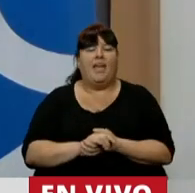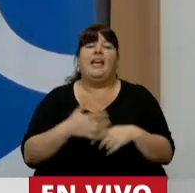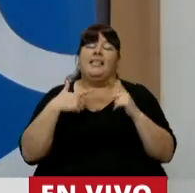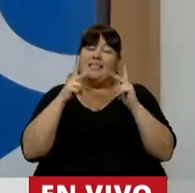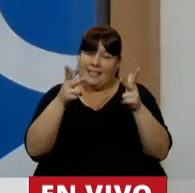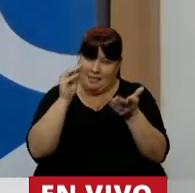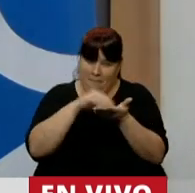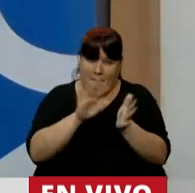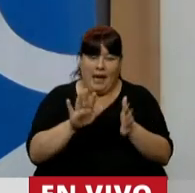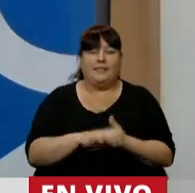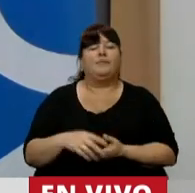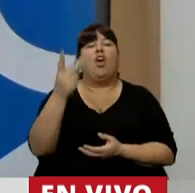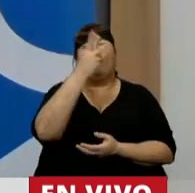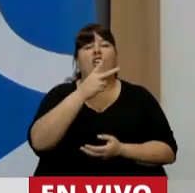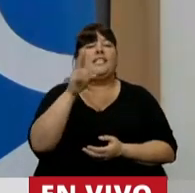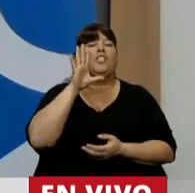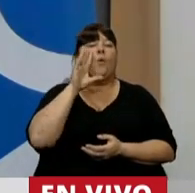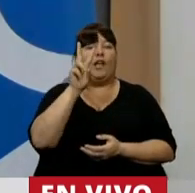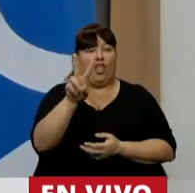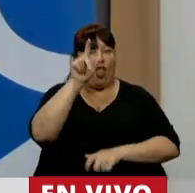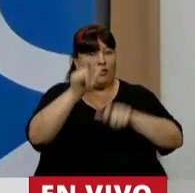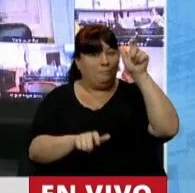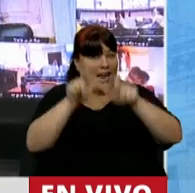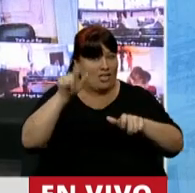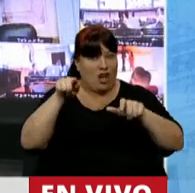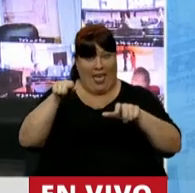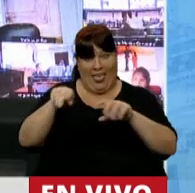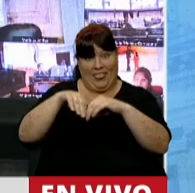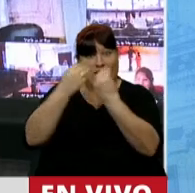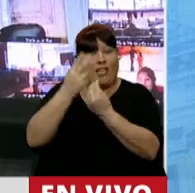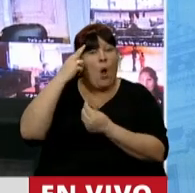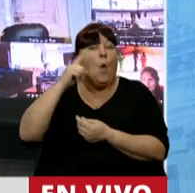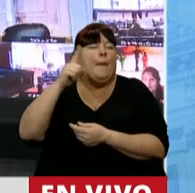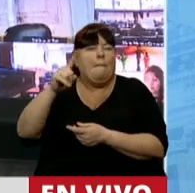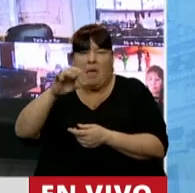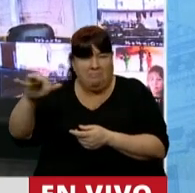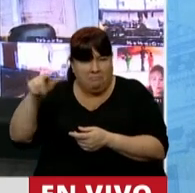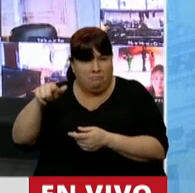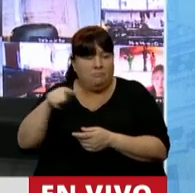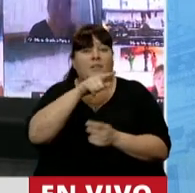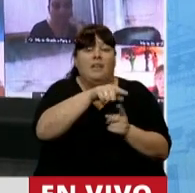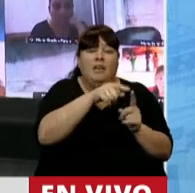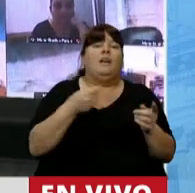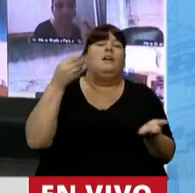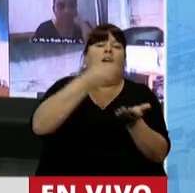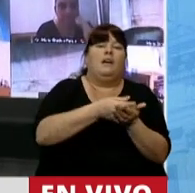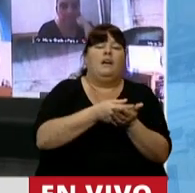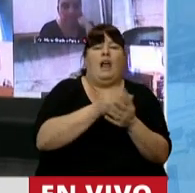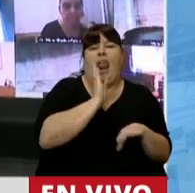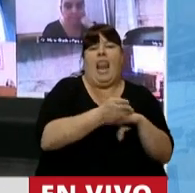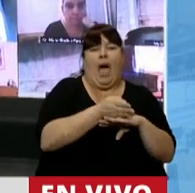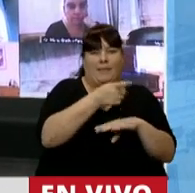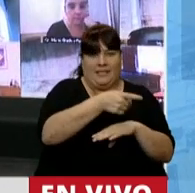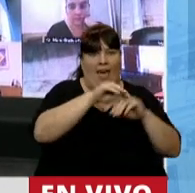decirle también que 252 personas de esas 9 mil y pico aportarían el 50